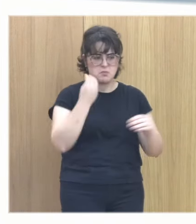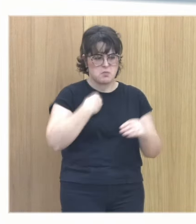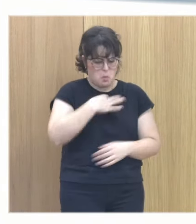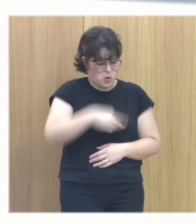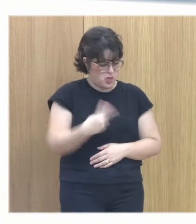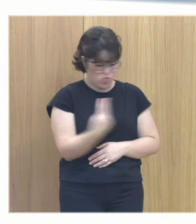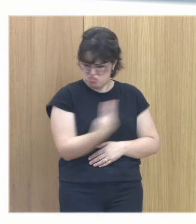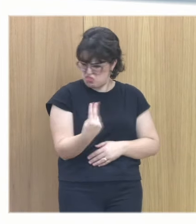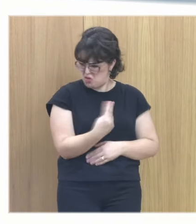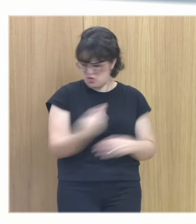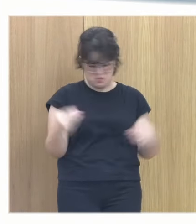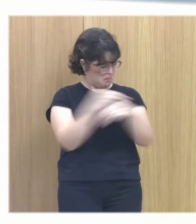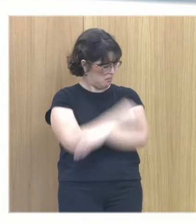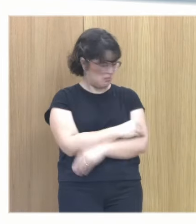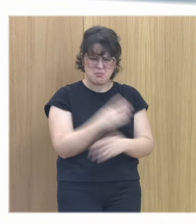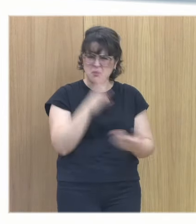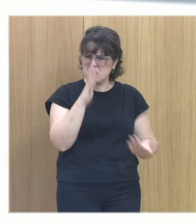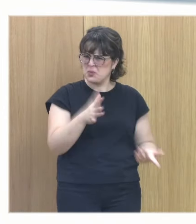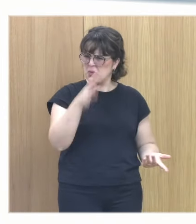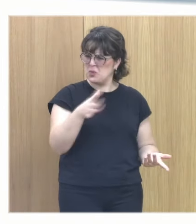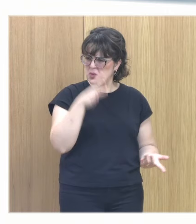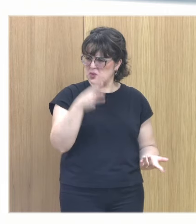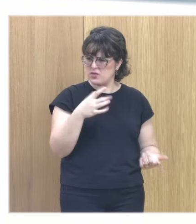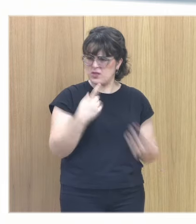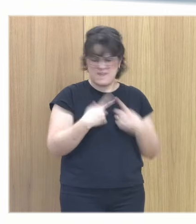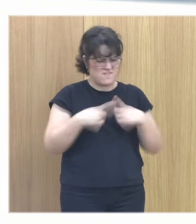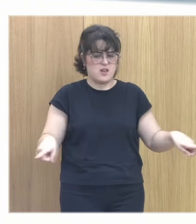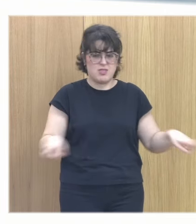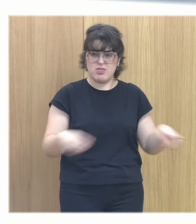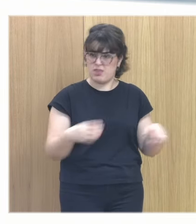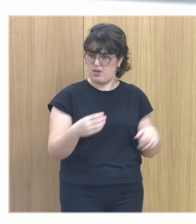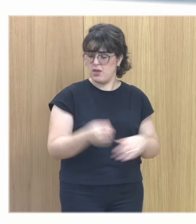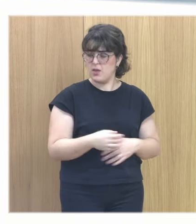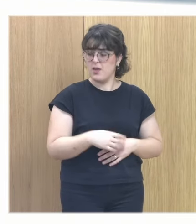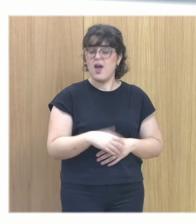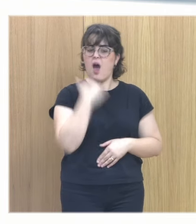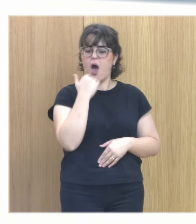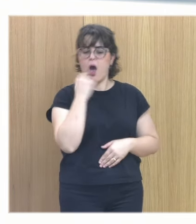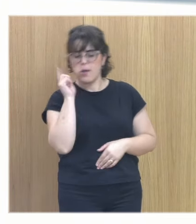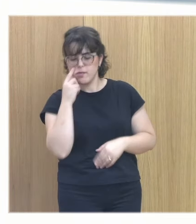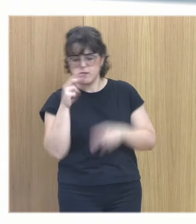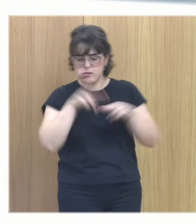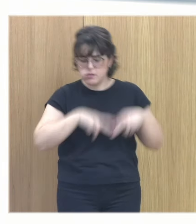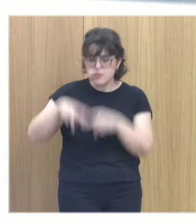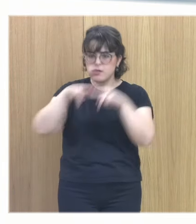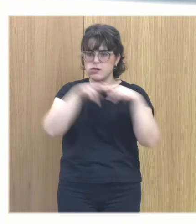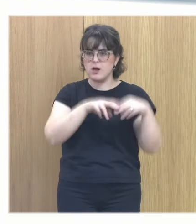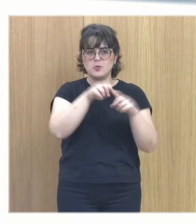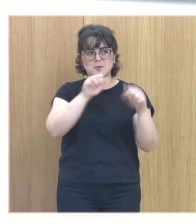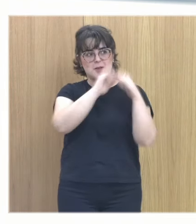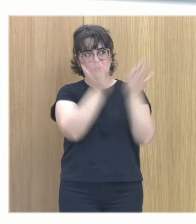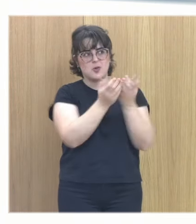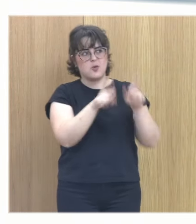esta disparidad de rendimiento y de diferencia bueno una de las cuestiones que hay que ver cuando se habla en la visión del mundo